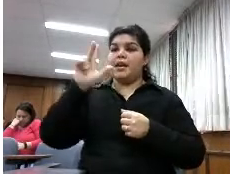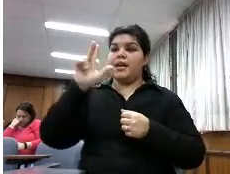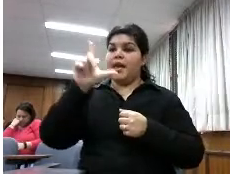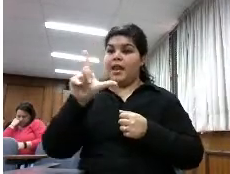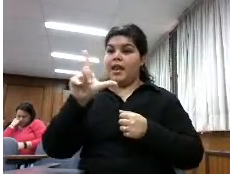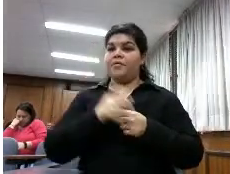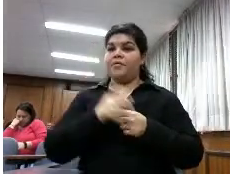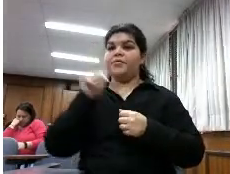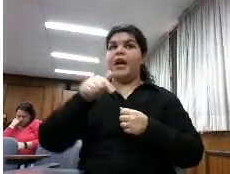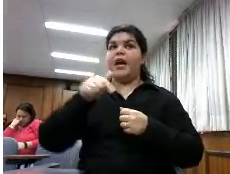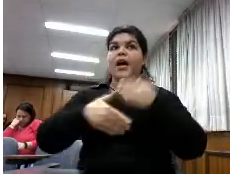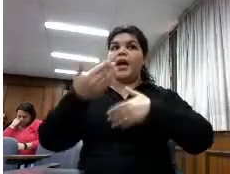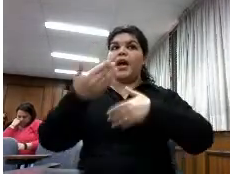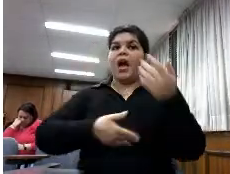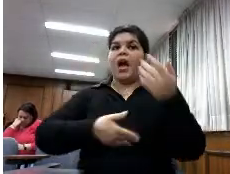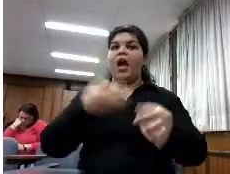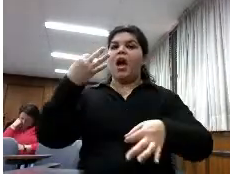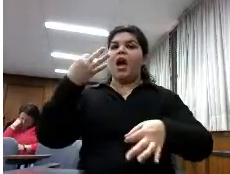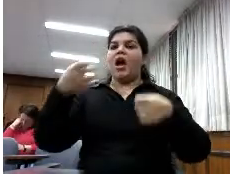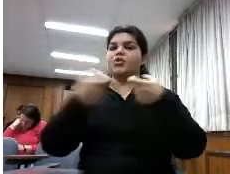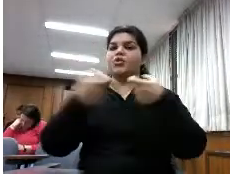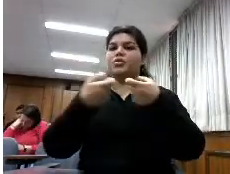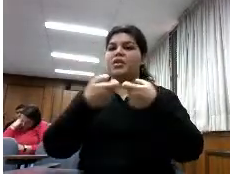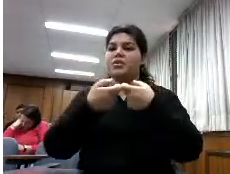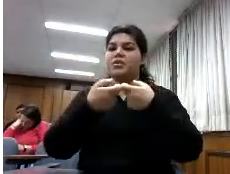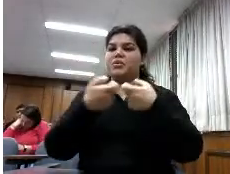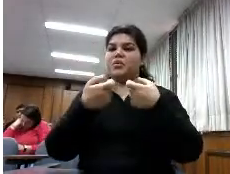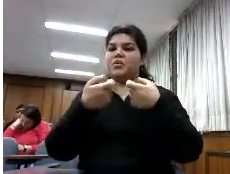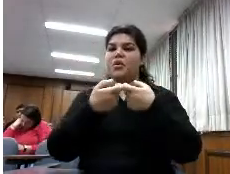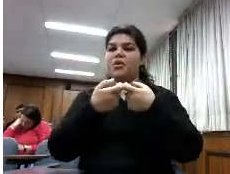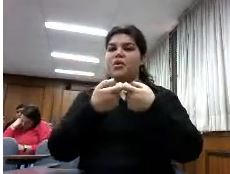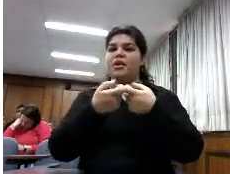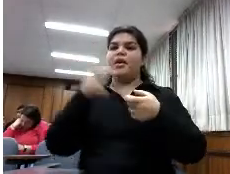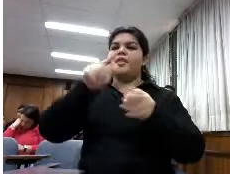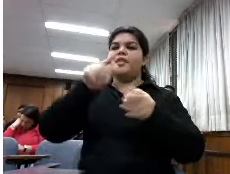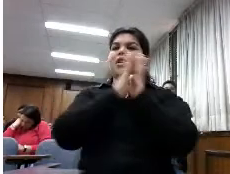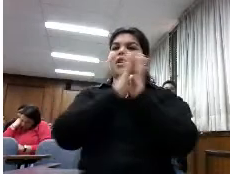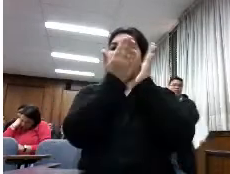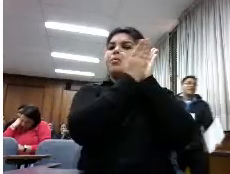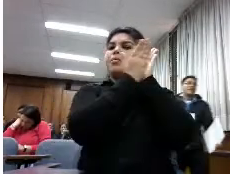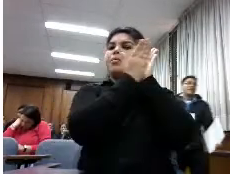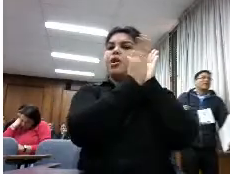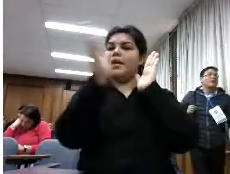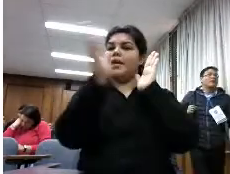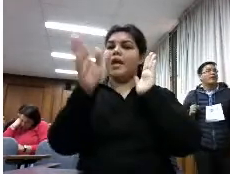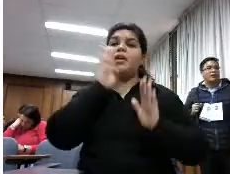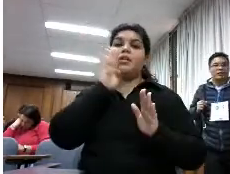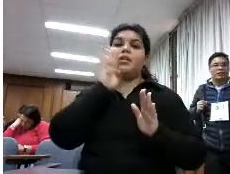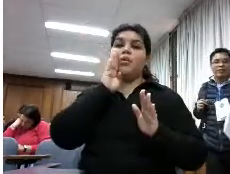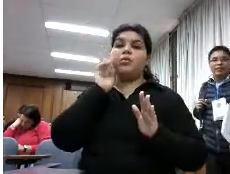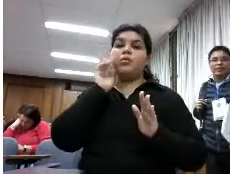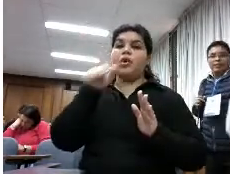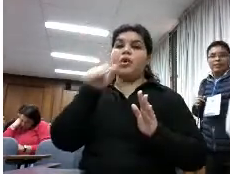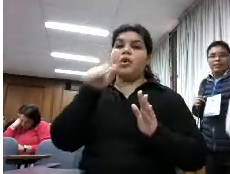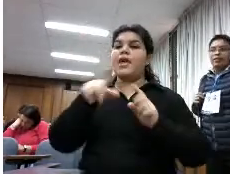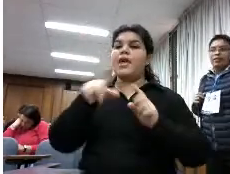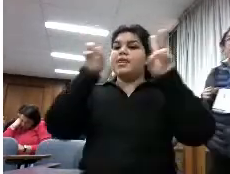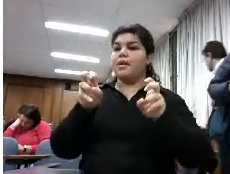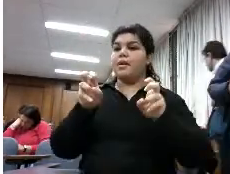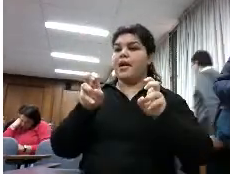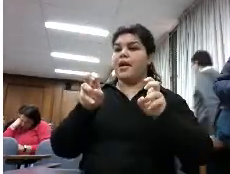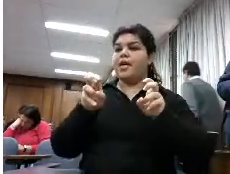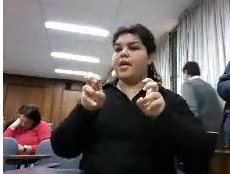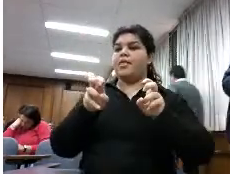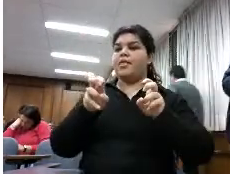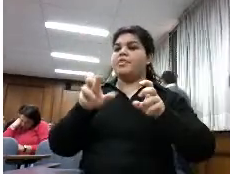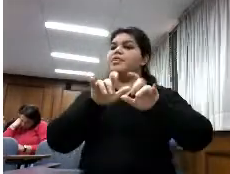Asociación de Bibliotecas de Investigación de Estados Unidos en torno a los libros digitales en torno